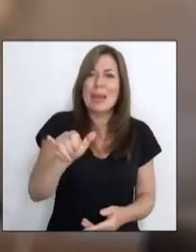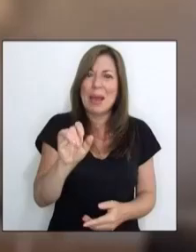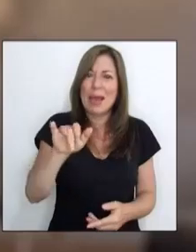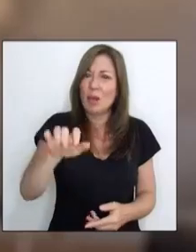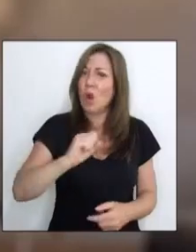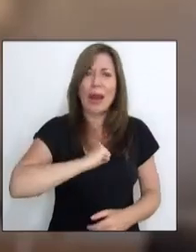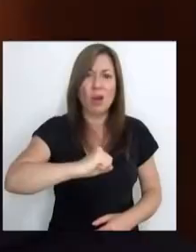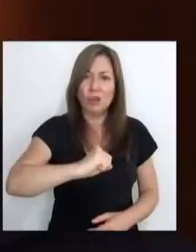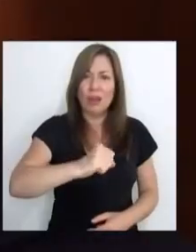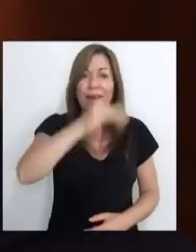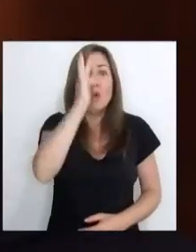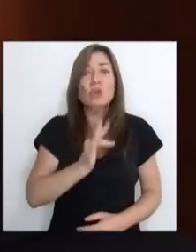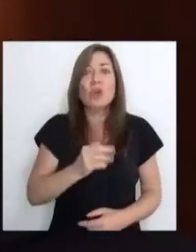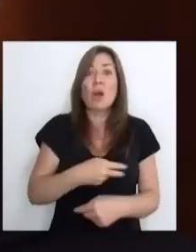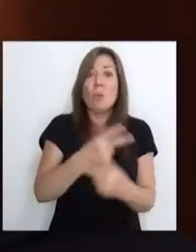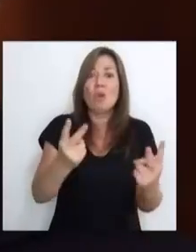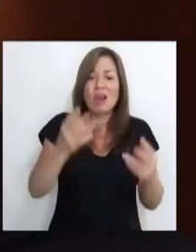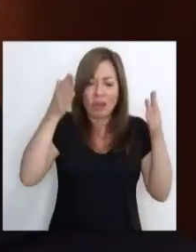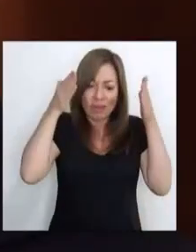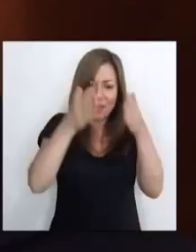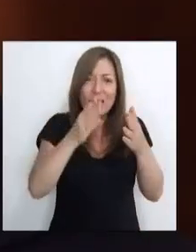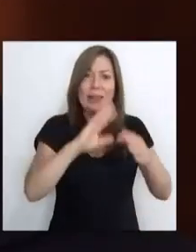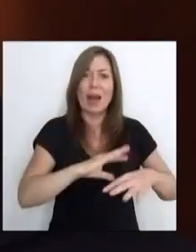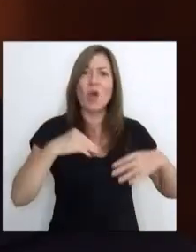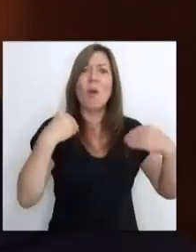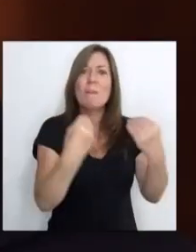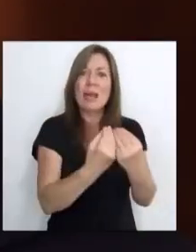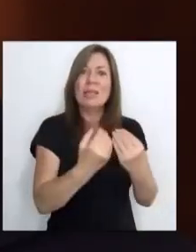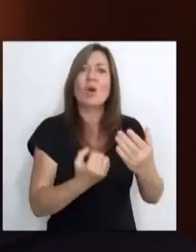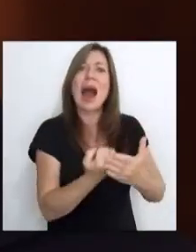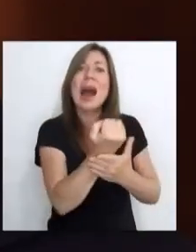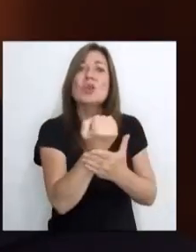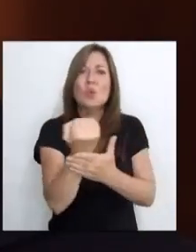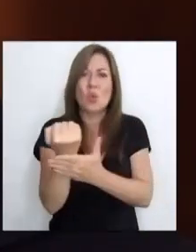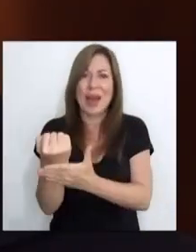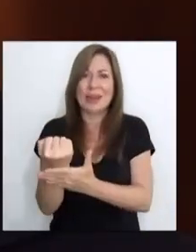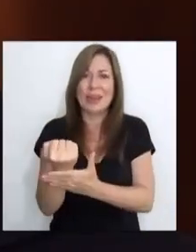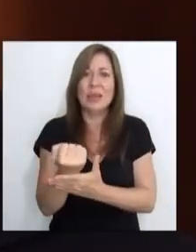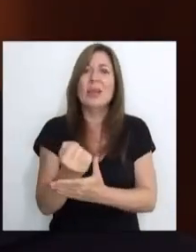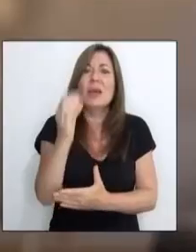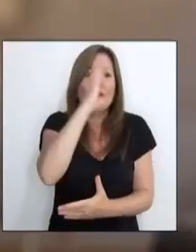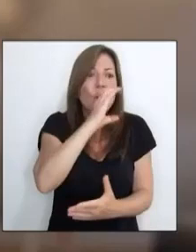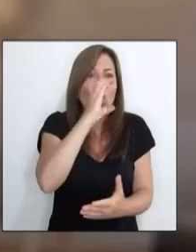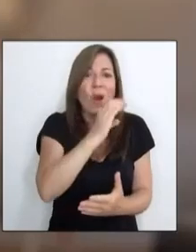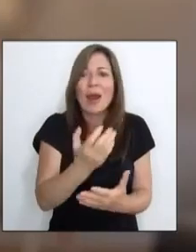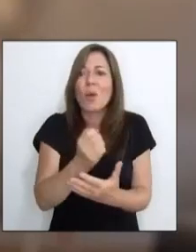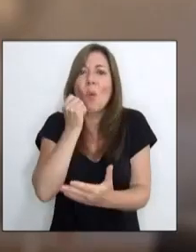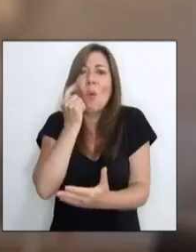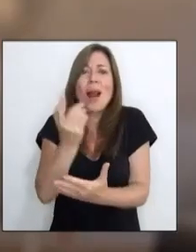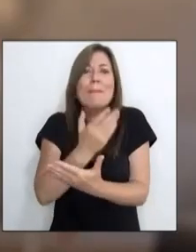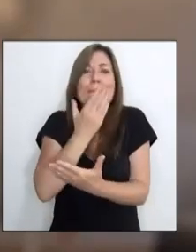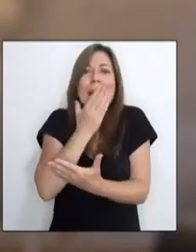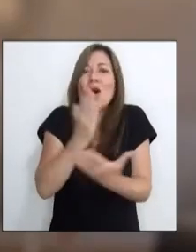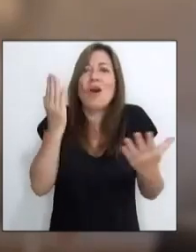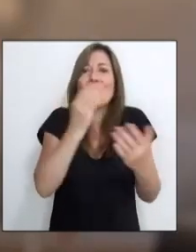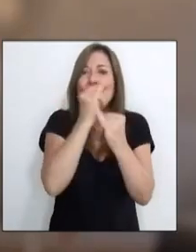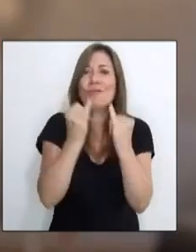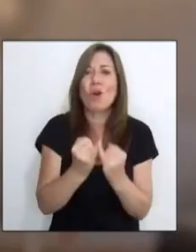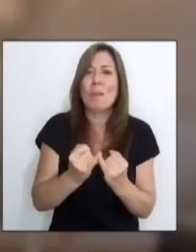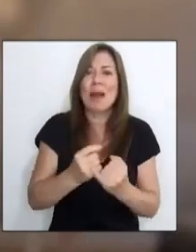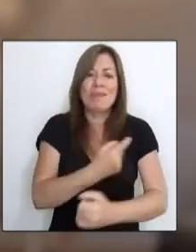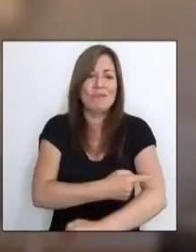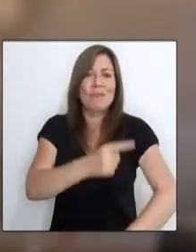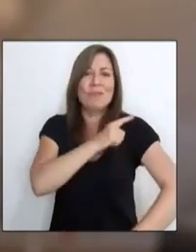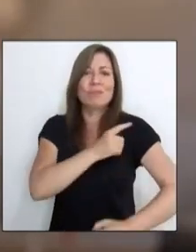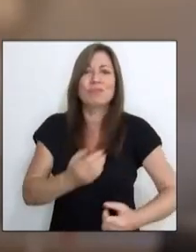en contra de ellas. Los funcionarios públicos van a dedicarse por completo a ayudar a las pymes y buscar la mejor